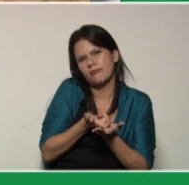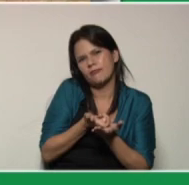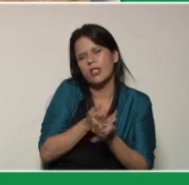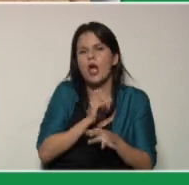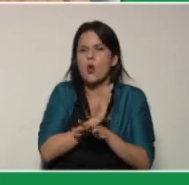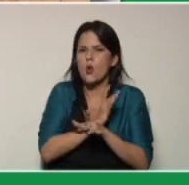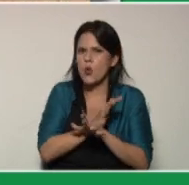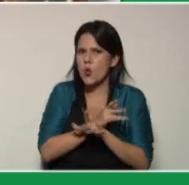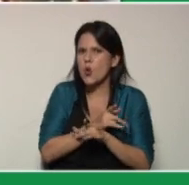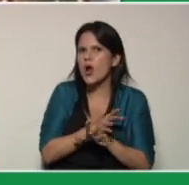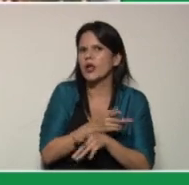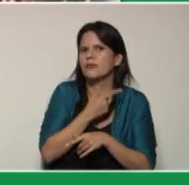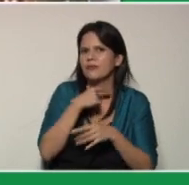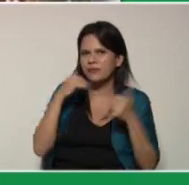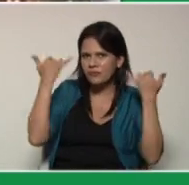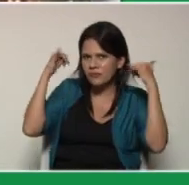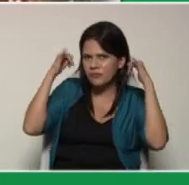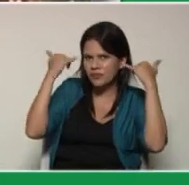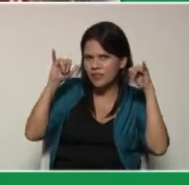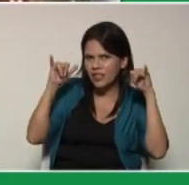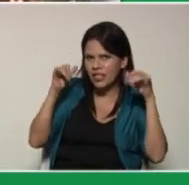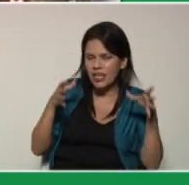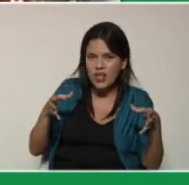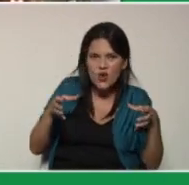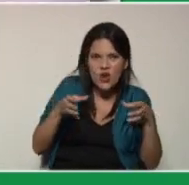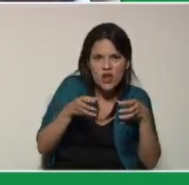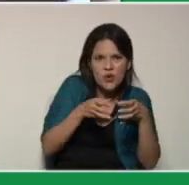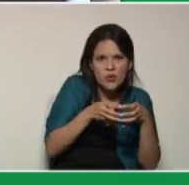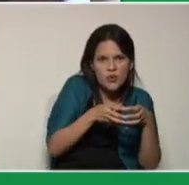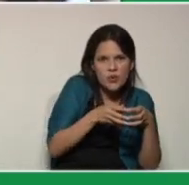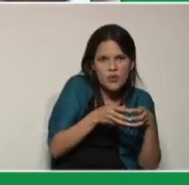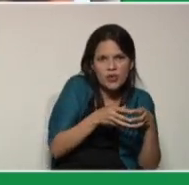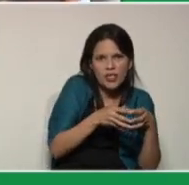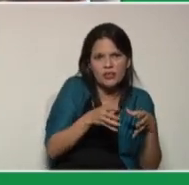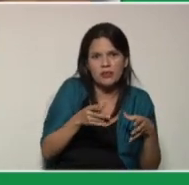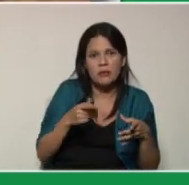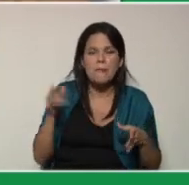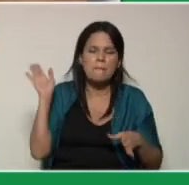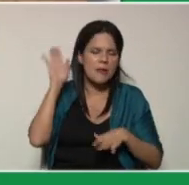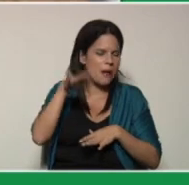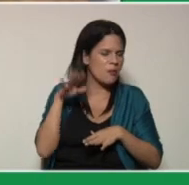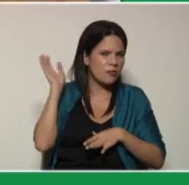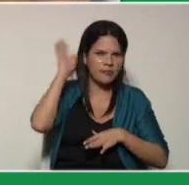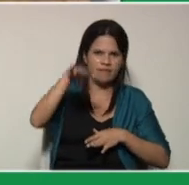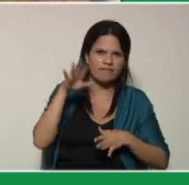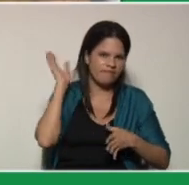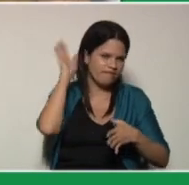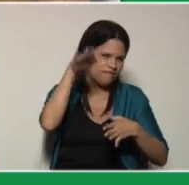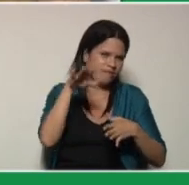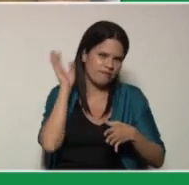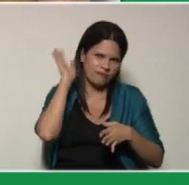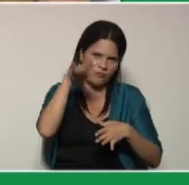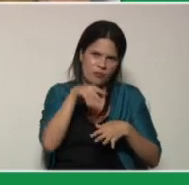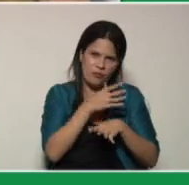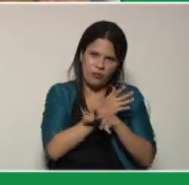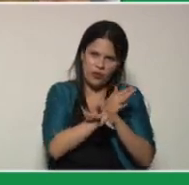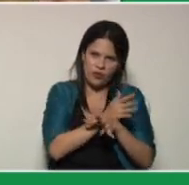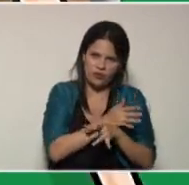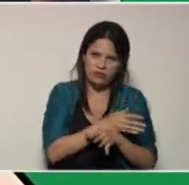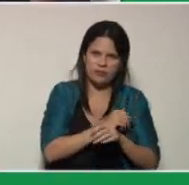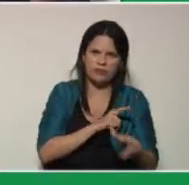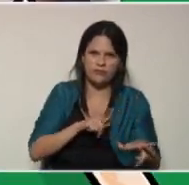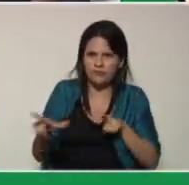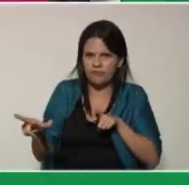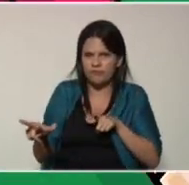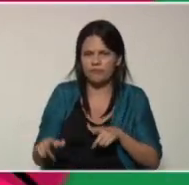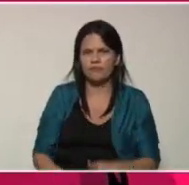divertido que nos reúne en el recreo. Vamos, niños, niñas, vamos, vamos, vamos, juguemos ya.